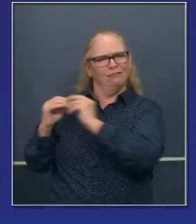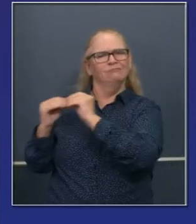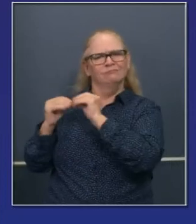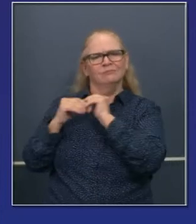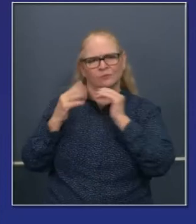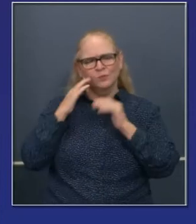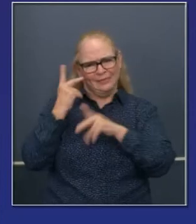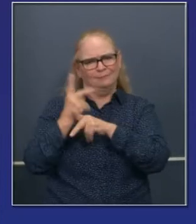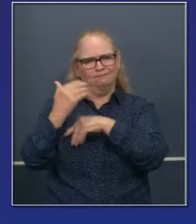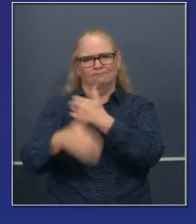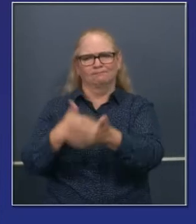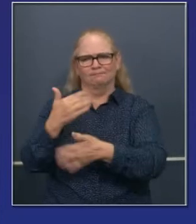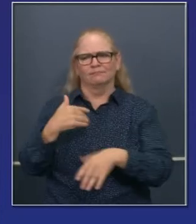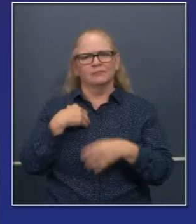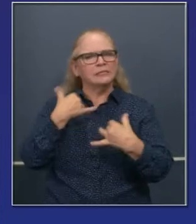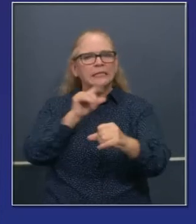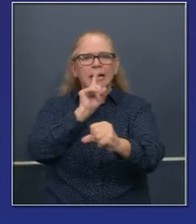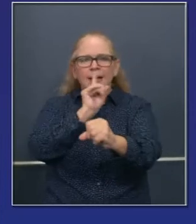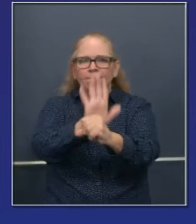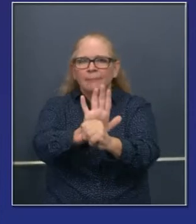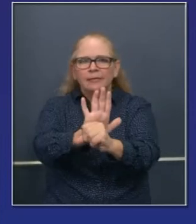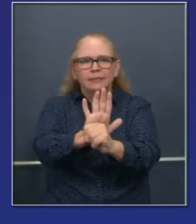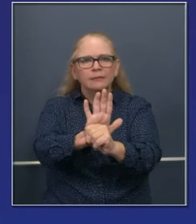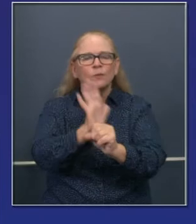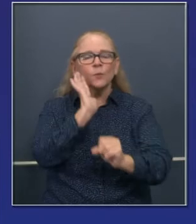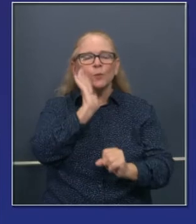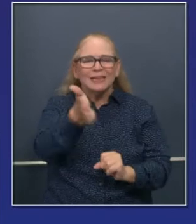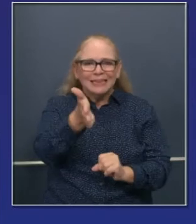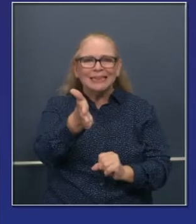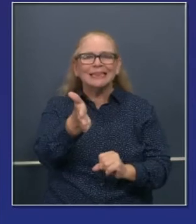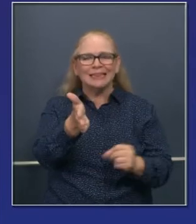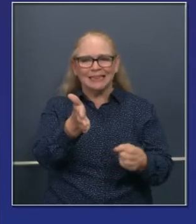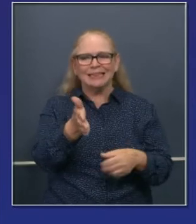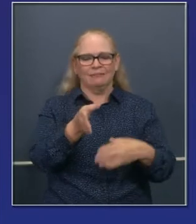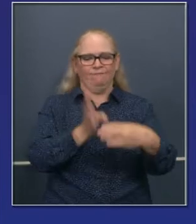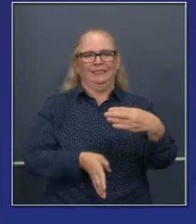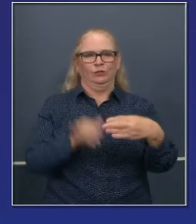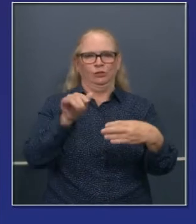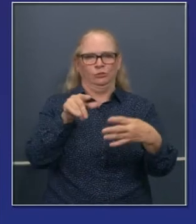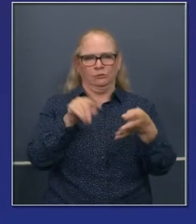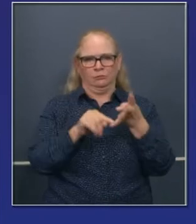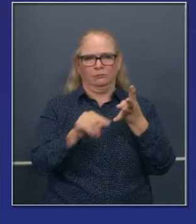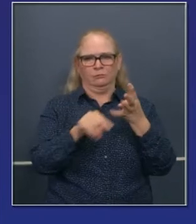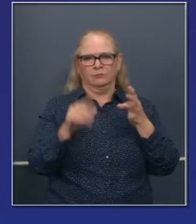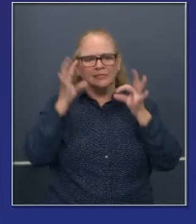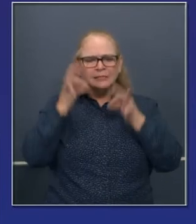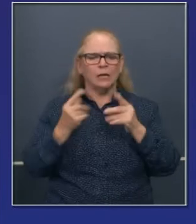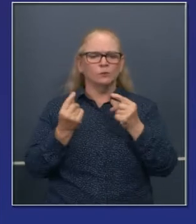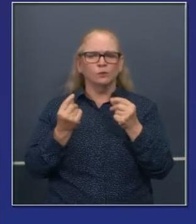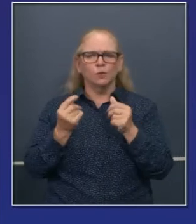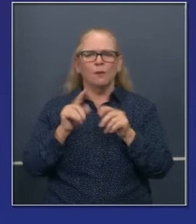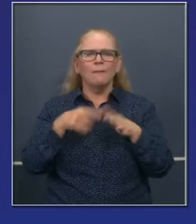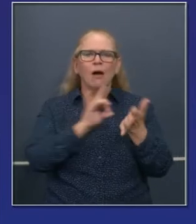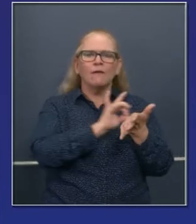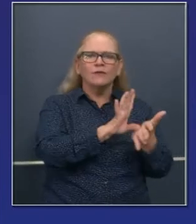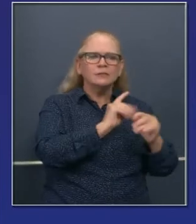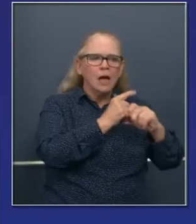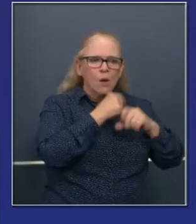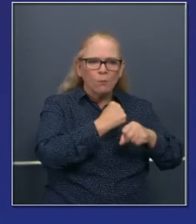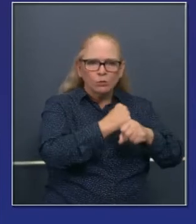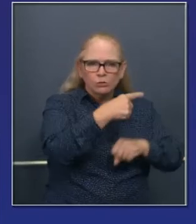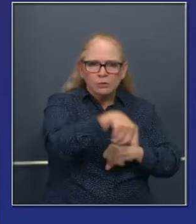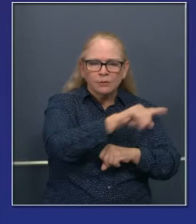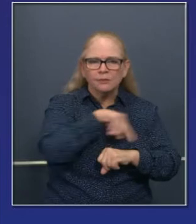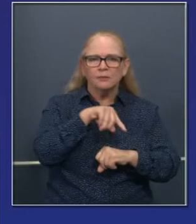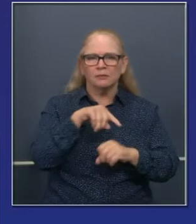pero sí puedo decirles que estamos comprometidos a conseguir algo a través de las próximas semanas en cuanto a protección de desalojos